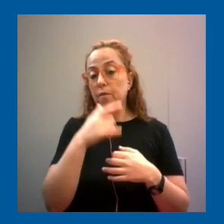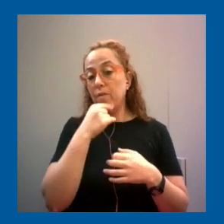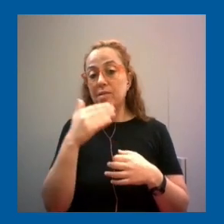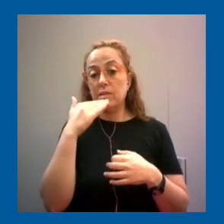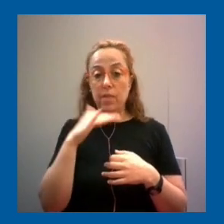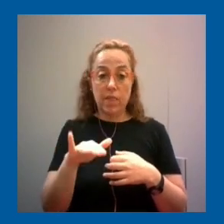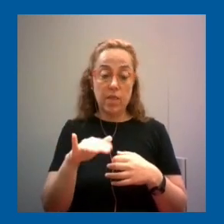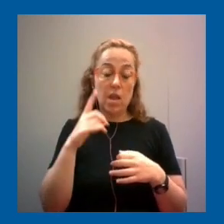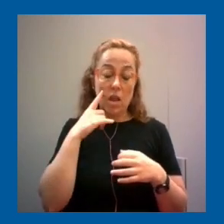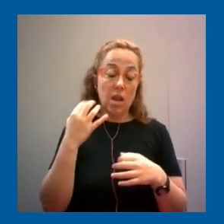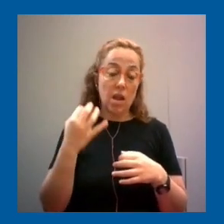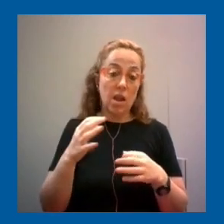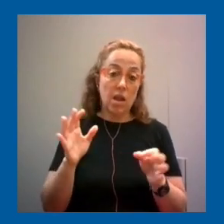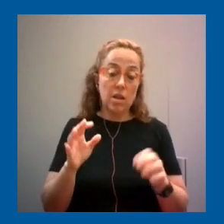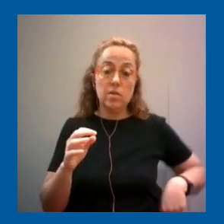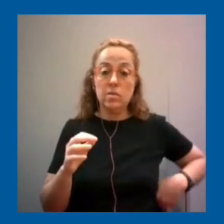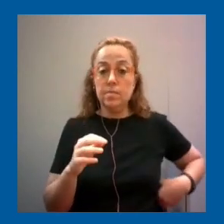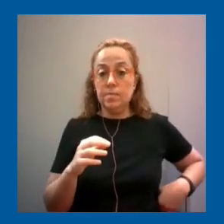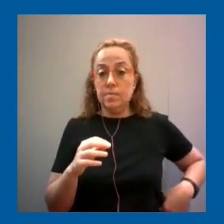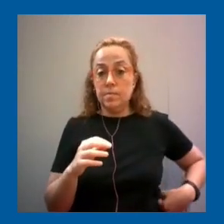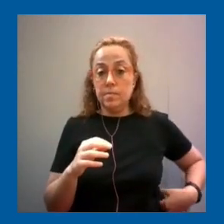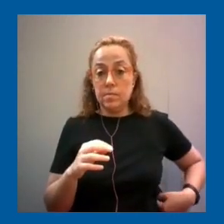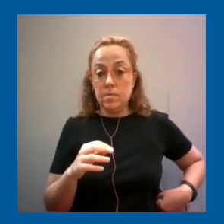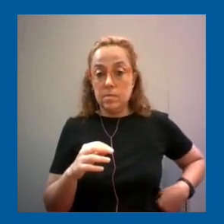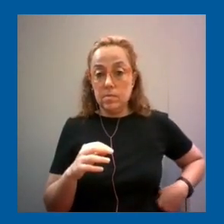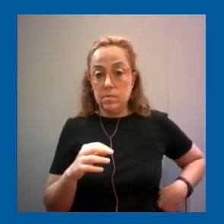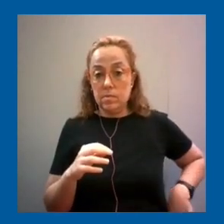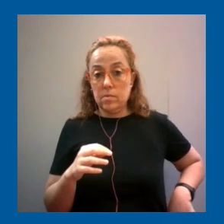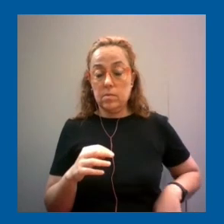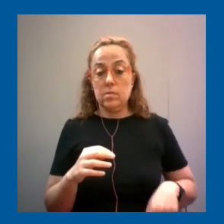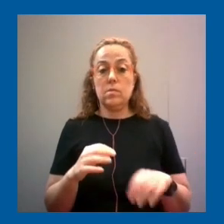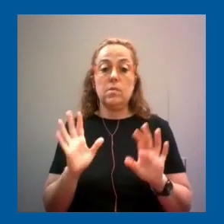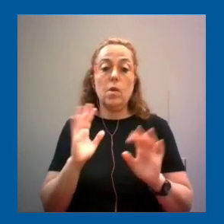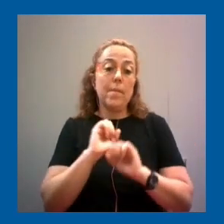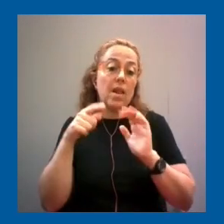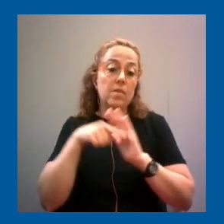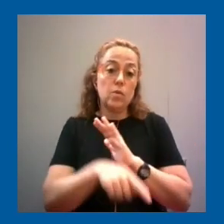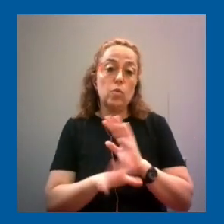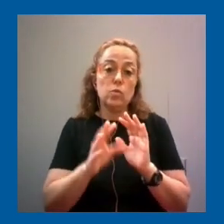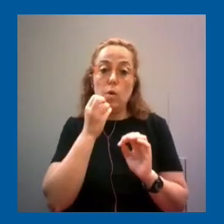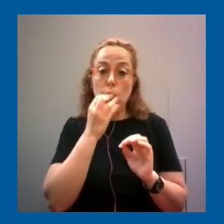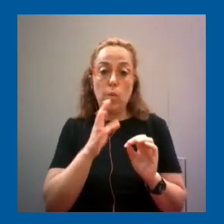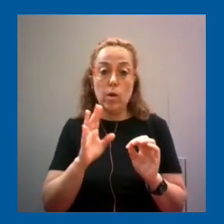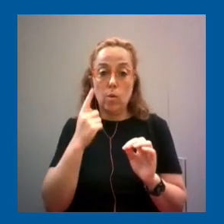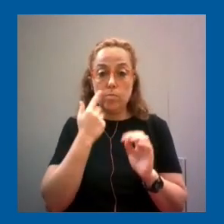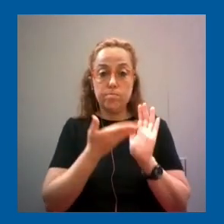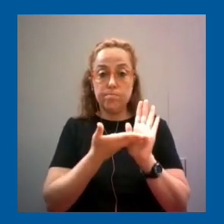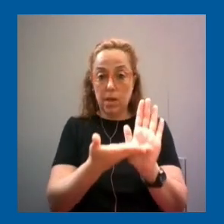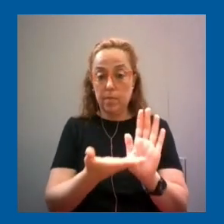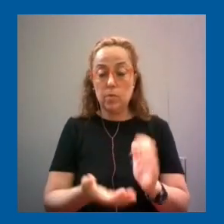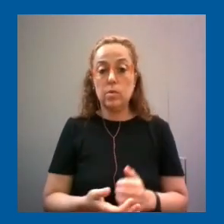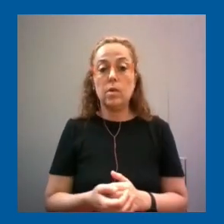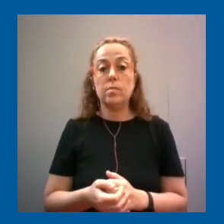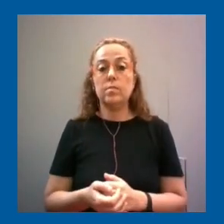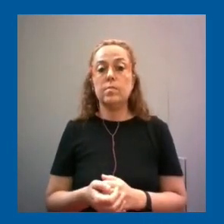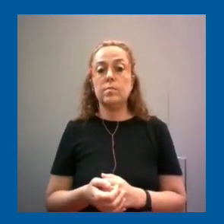creo que, digamos, como a nivel introductorio me parece que es un buen marco como para mostrarles